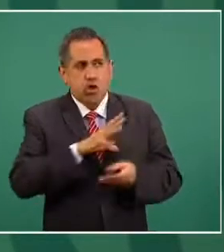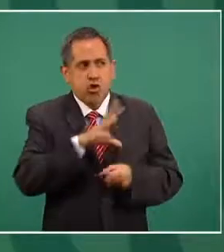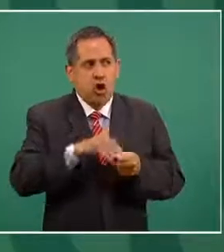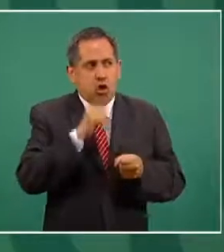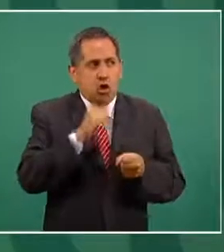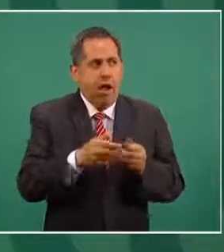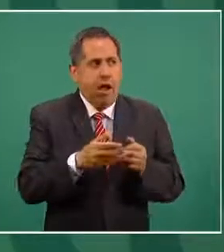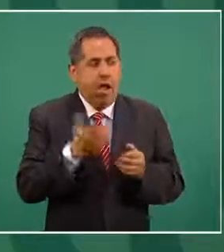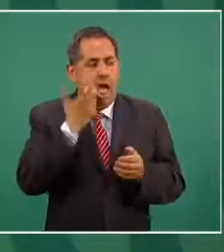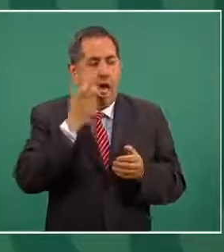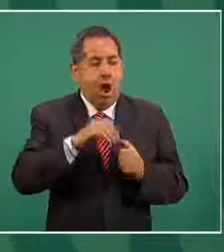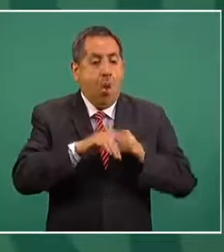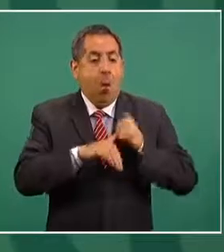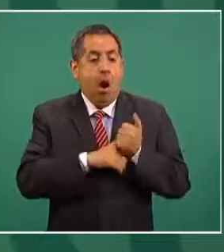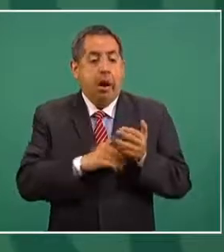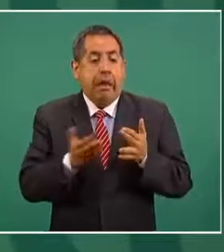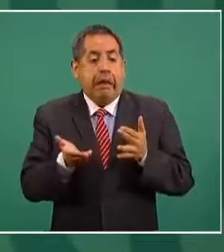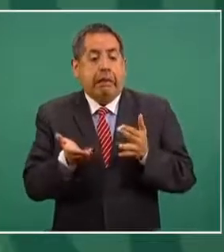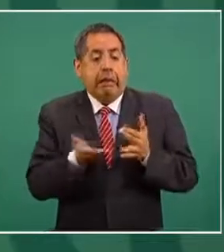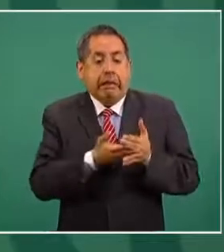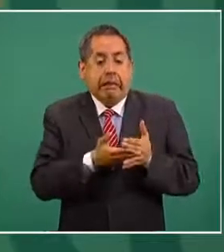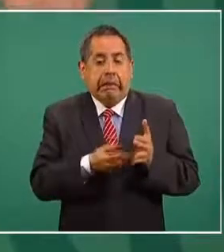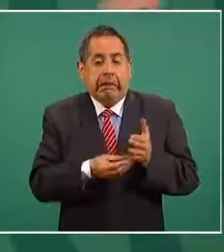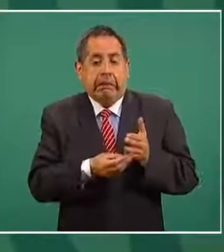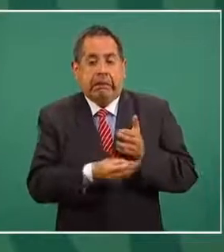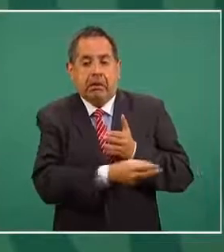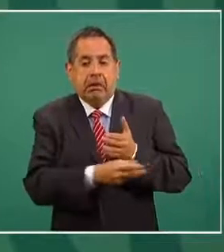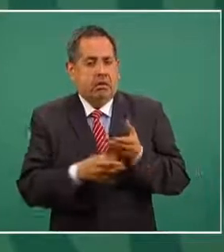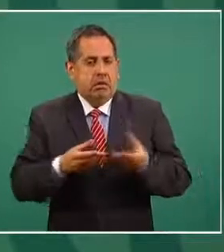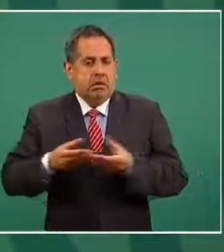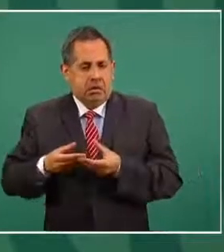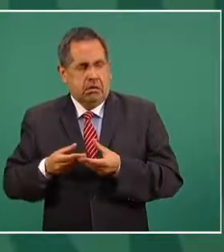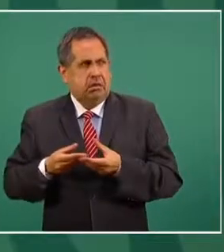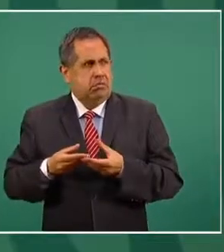y tienen más, estamos abiertos.